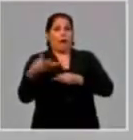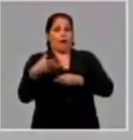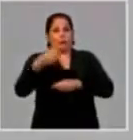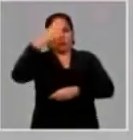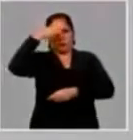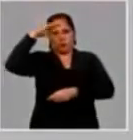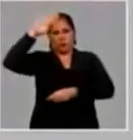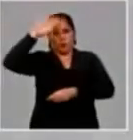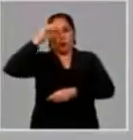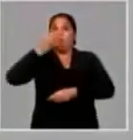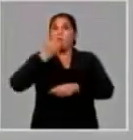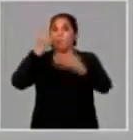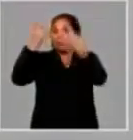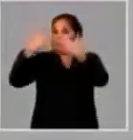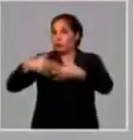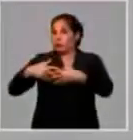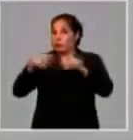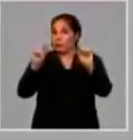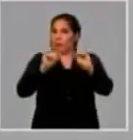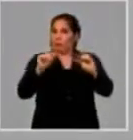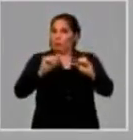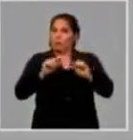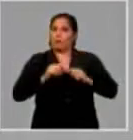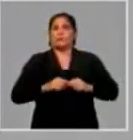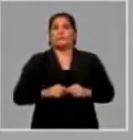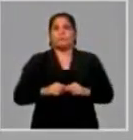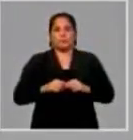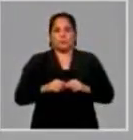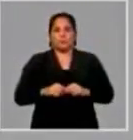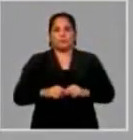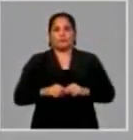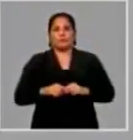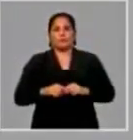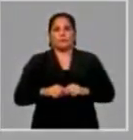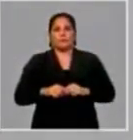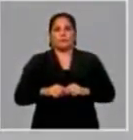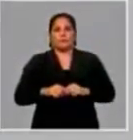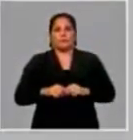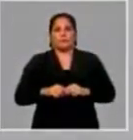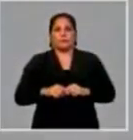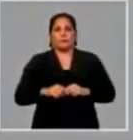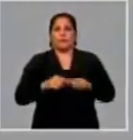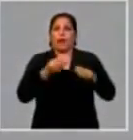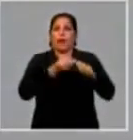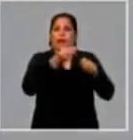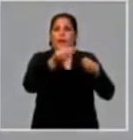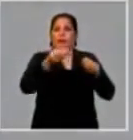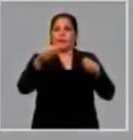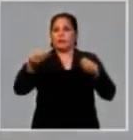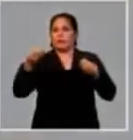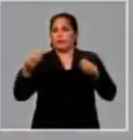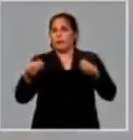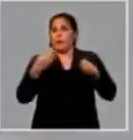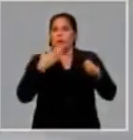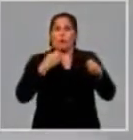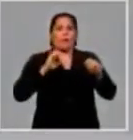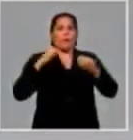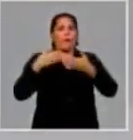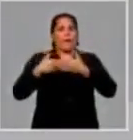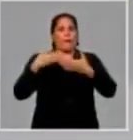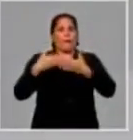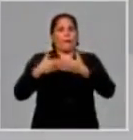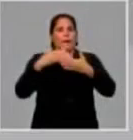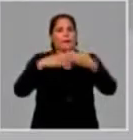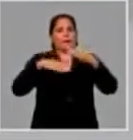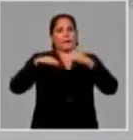lacerado poder producir mayor cantidad de estos productos. La distribución es a través de las empresas del